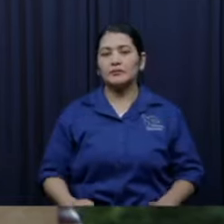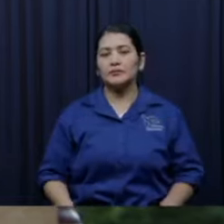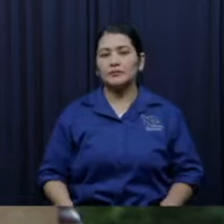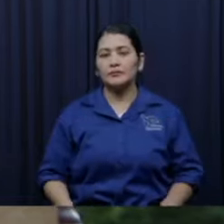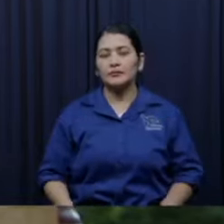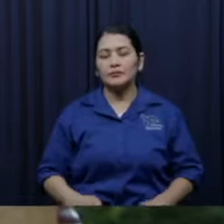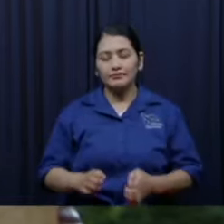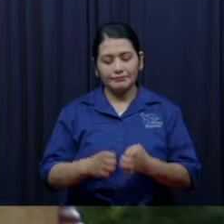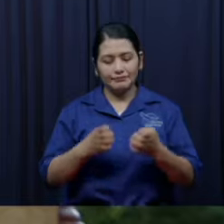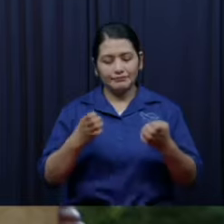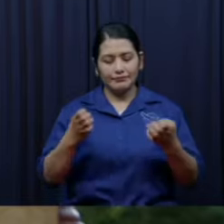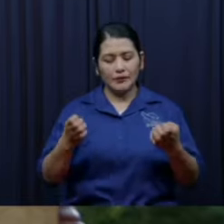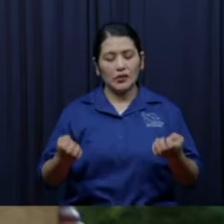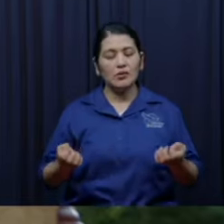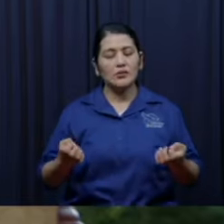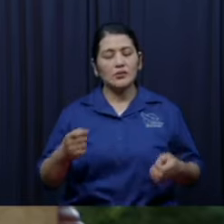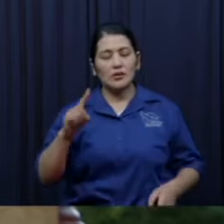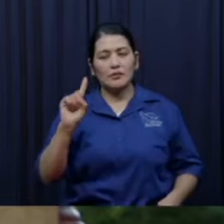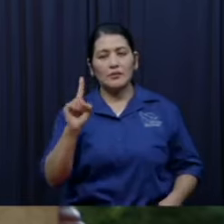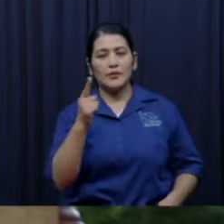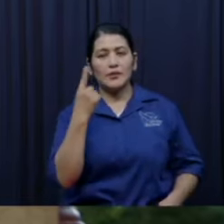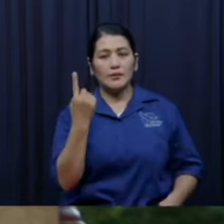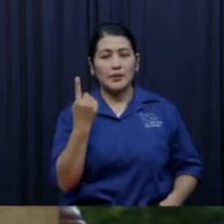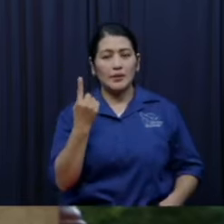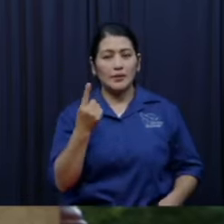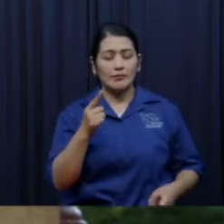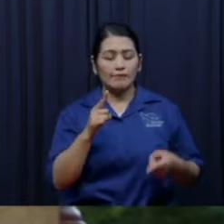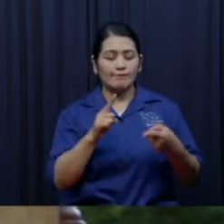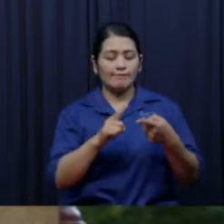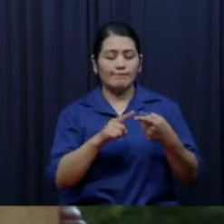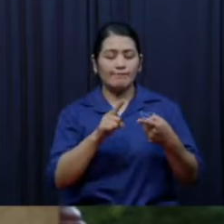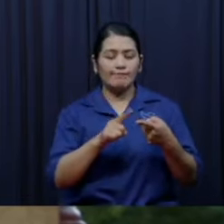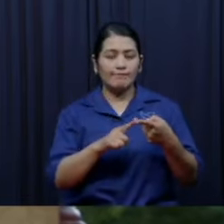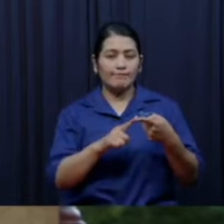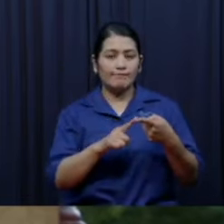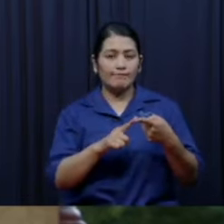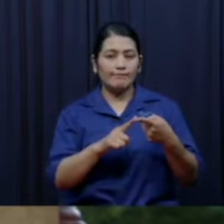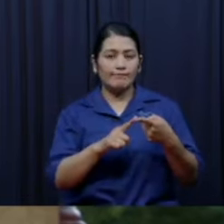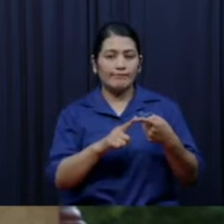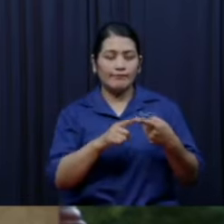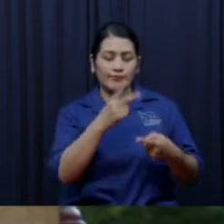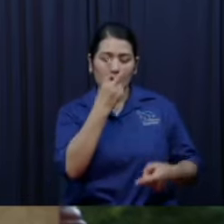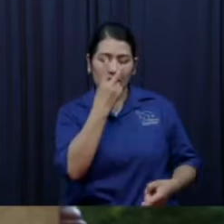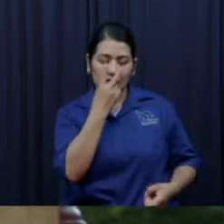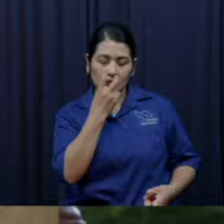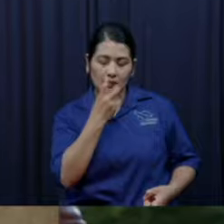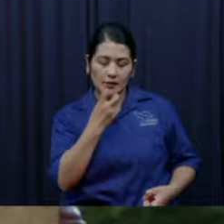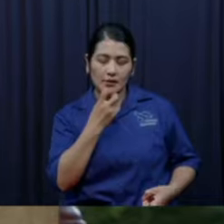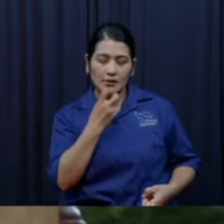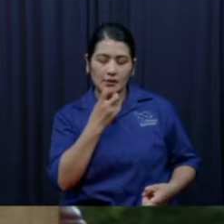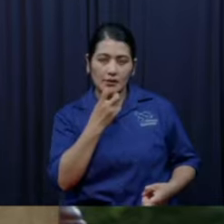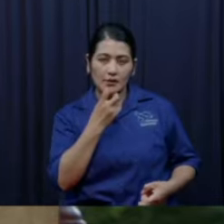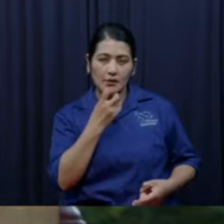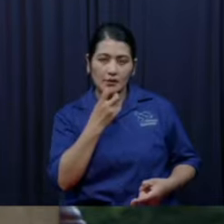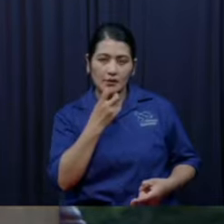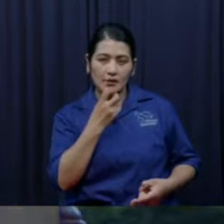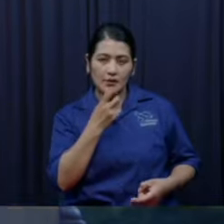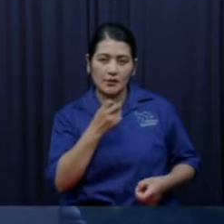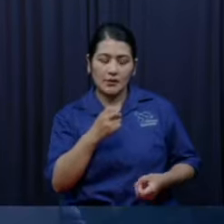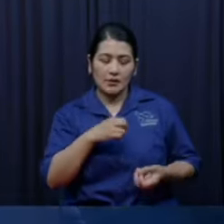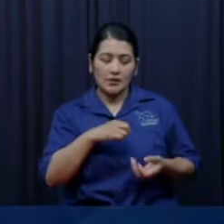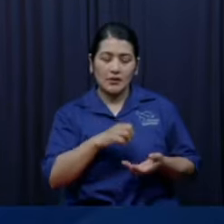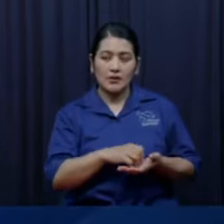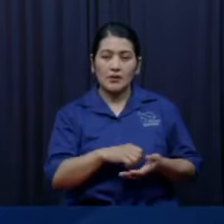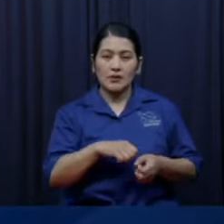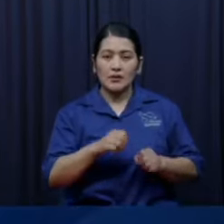ese es lo primero que combateó David y se echó a los ciegos y